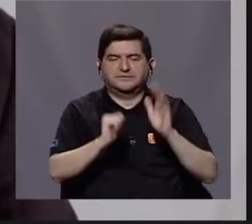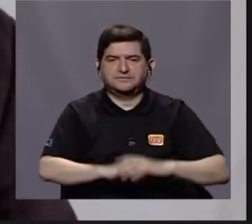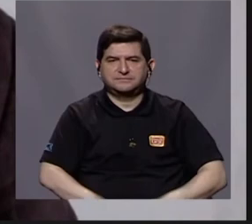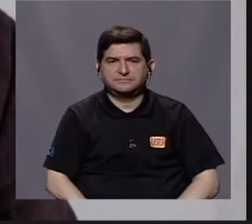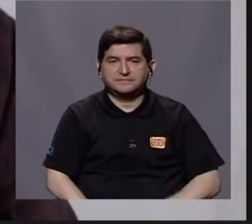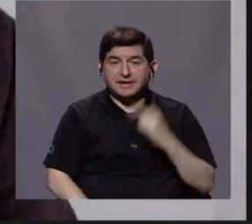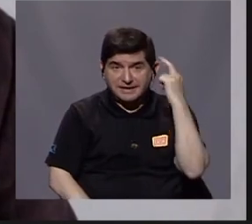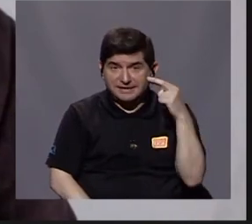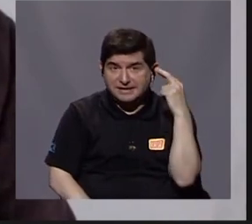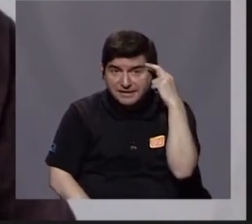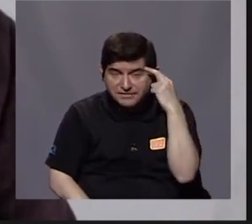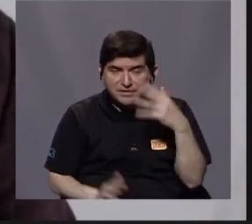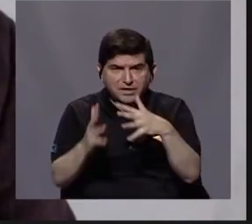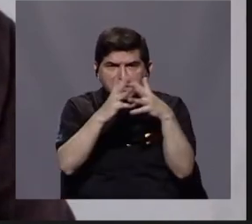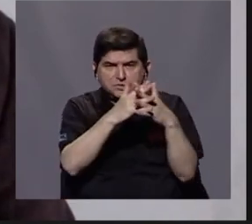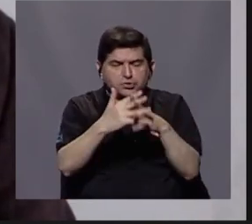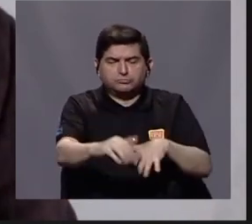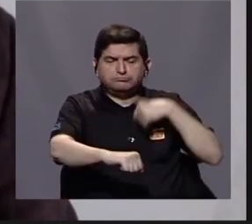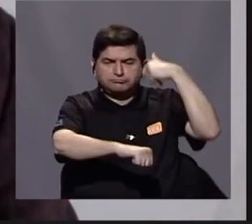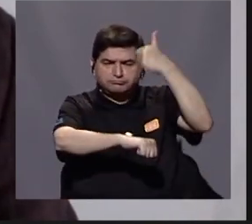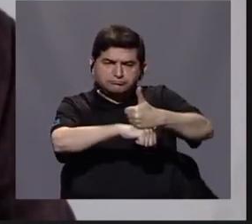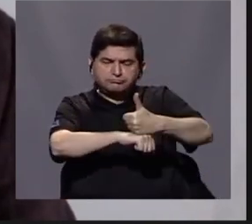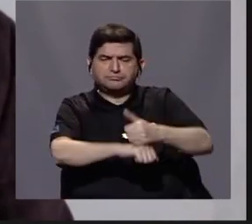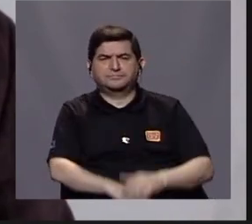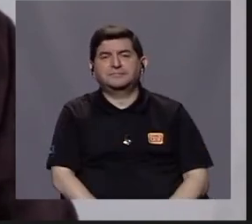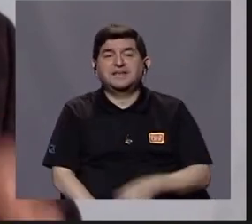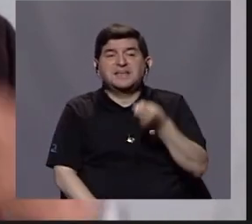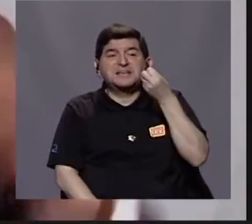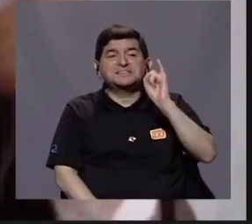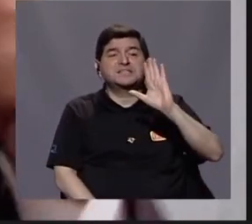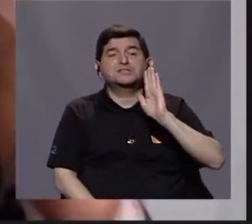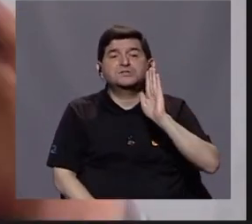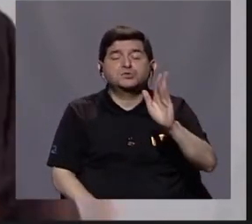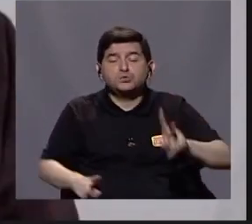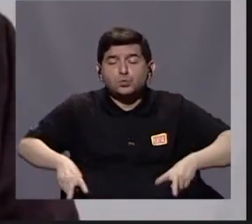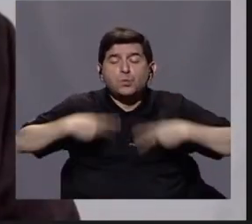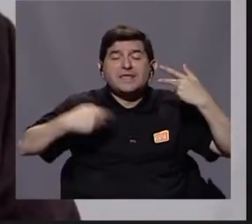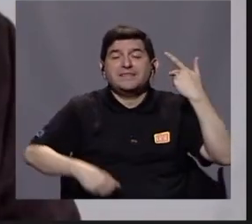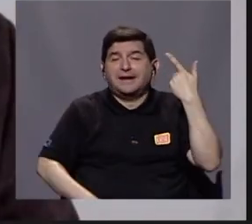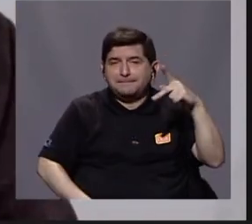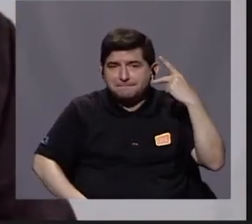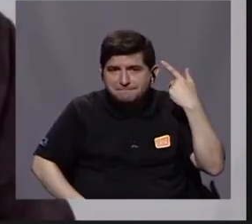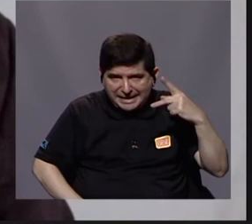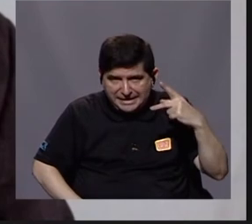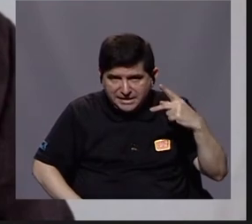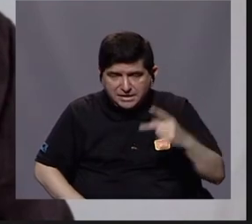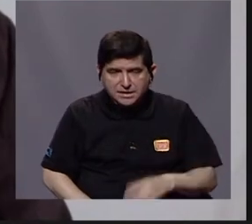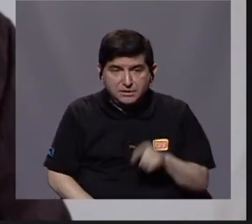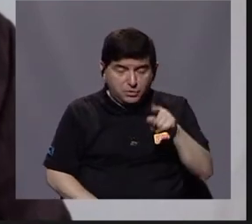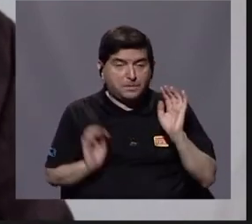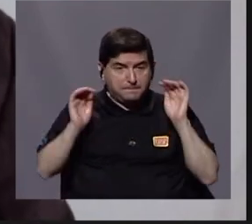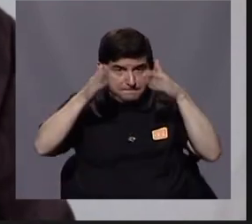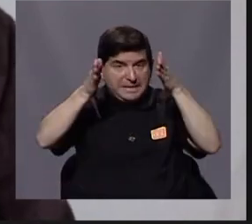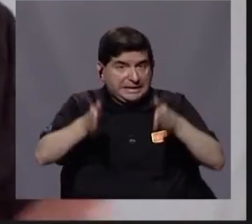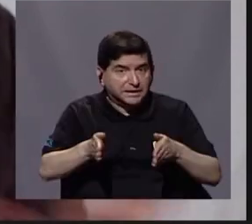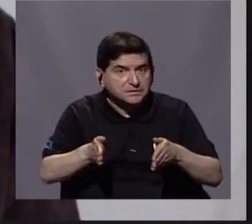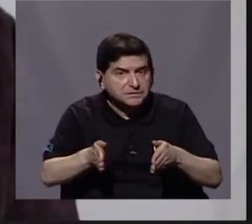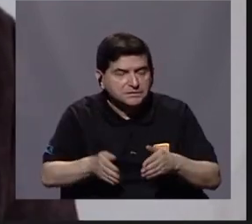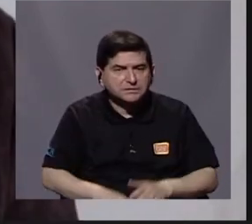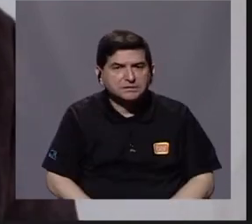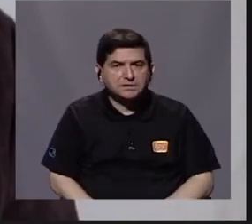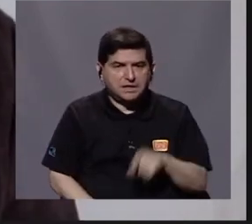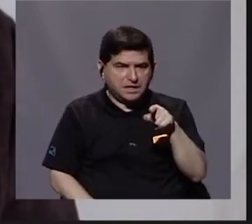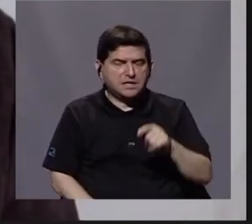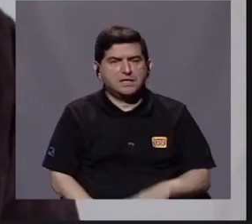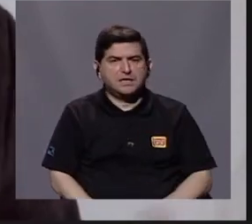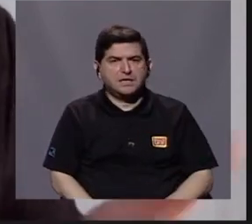Porque Estados Unidos estableció que si su vida corría peligro de esas migraciones, y pasaban